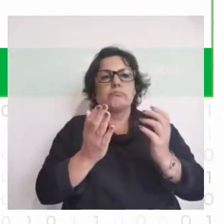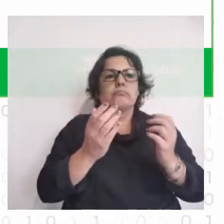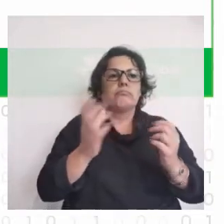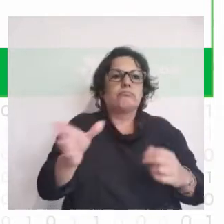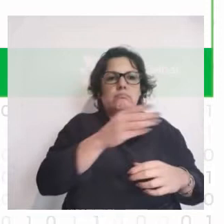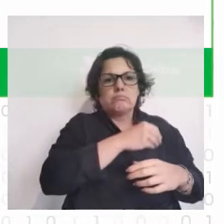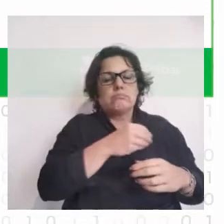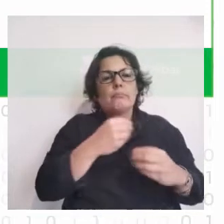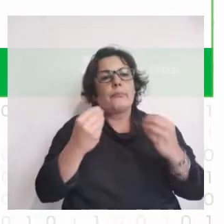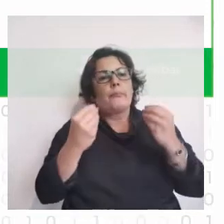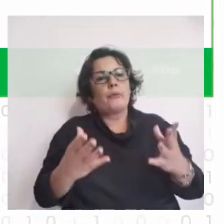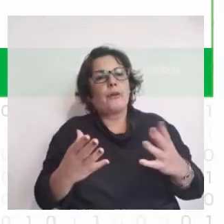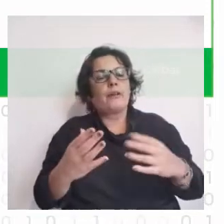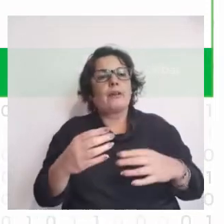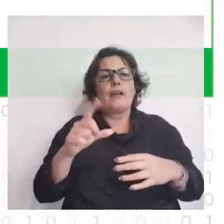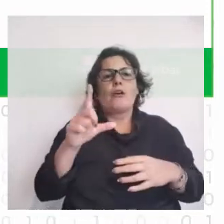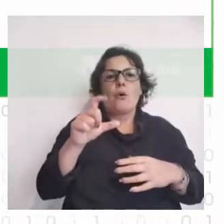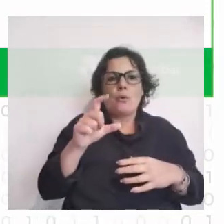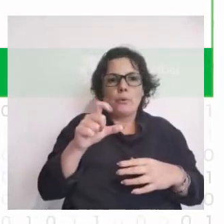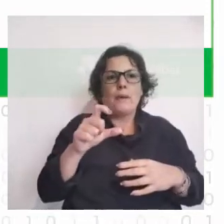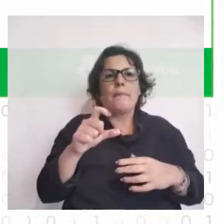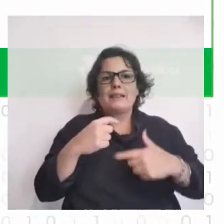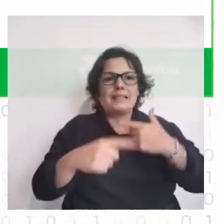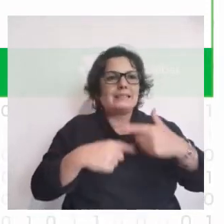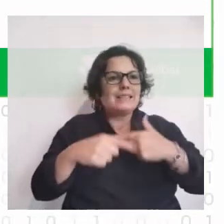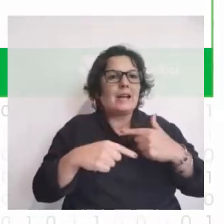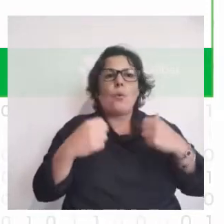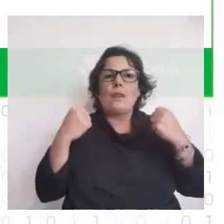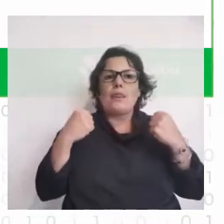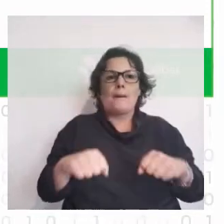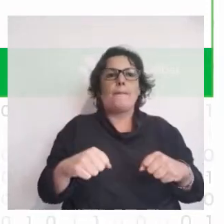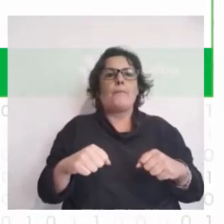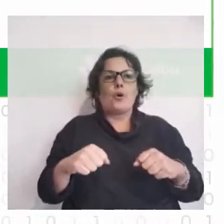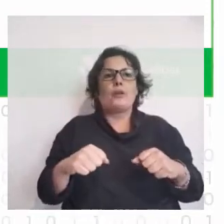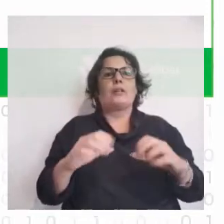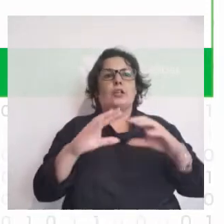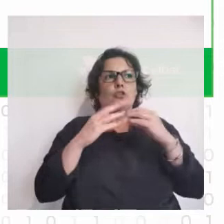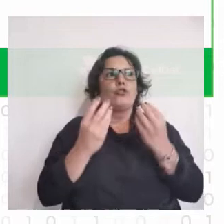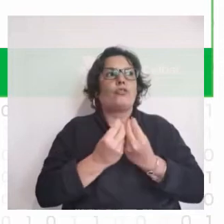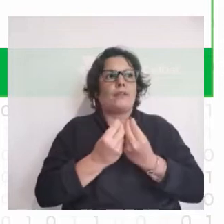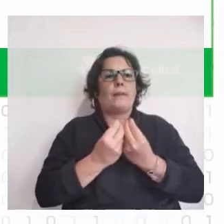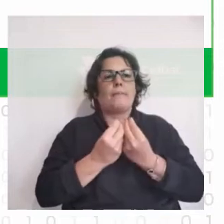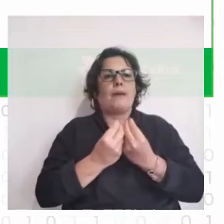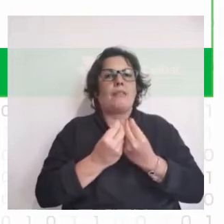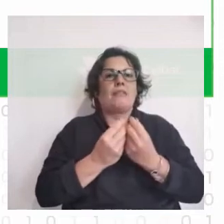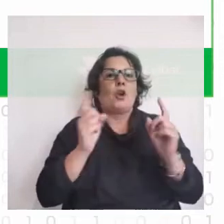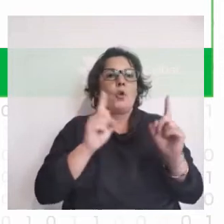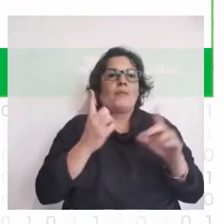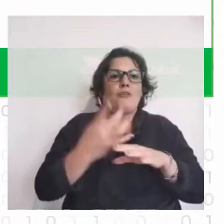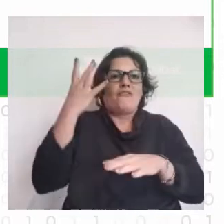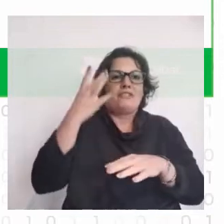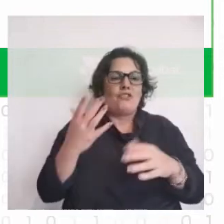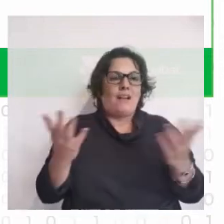porque obviamente sigue siendo un deporte totalmente amateur. Si bien